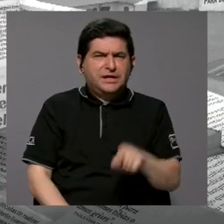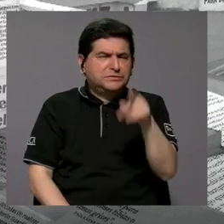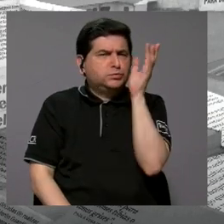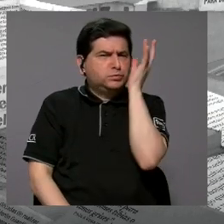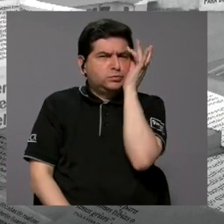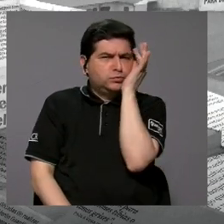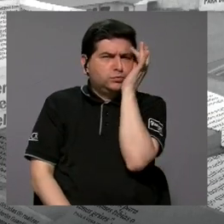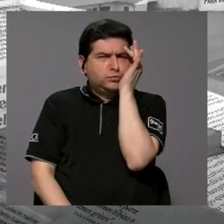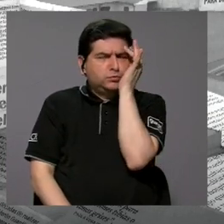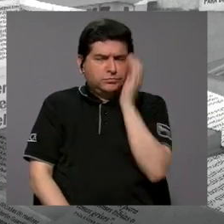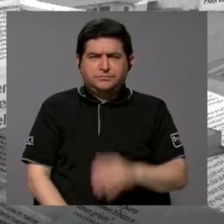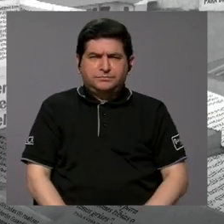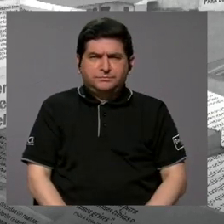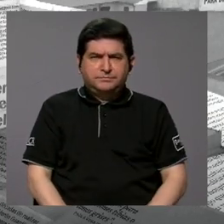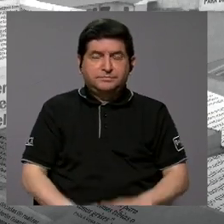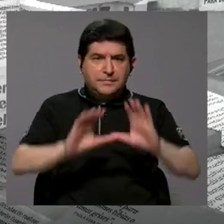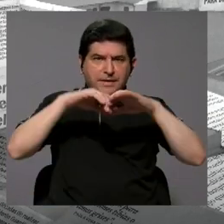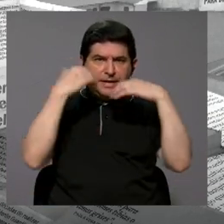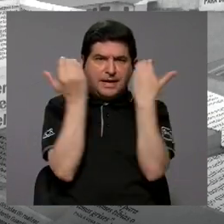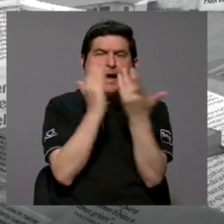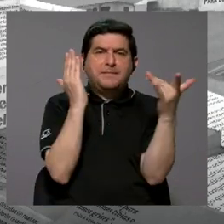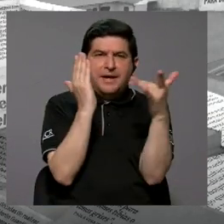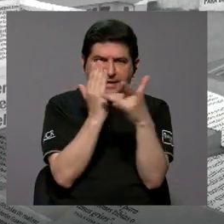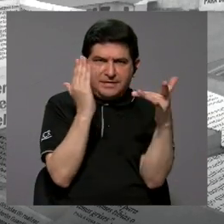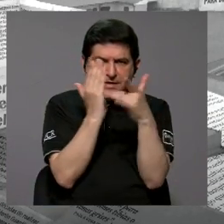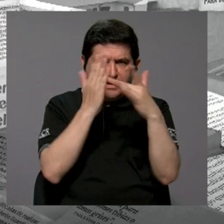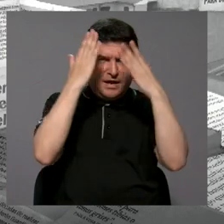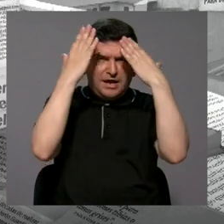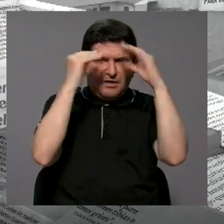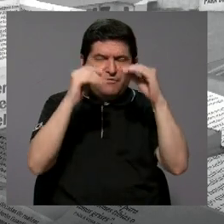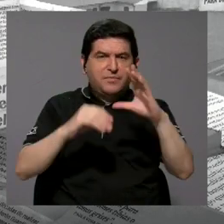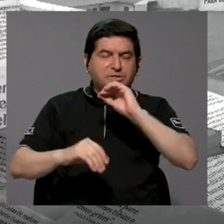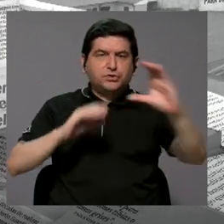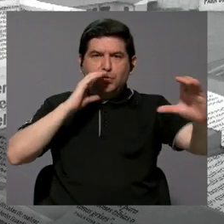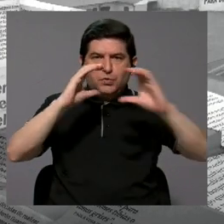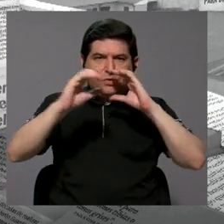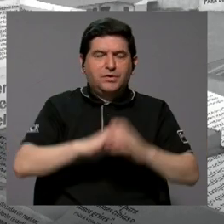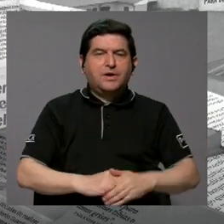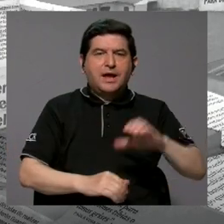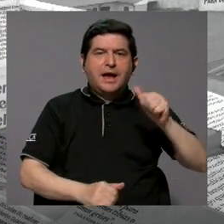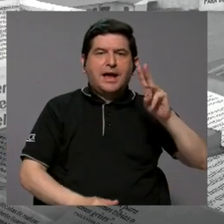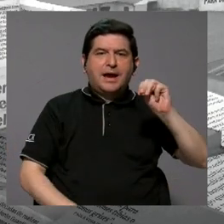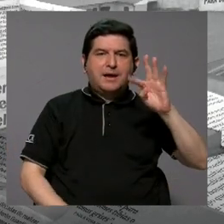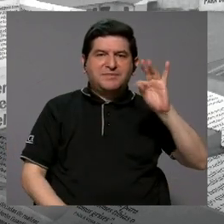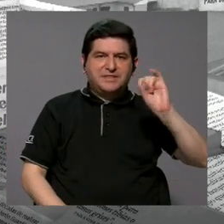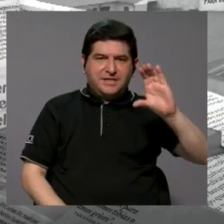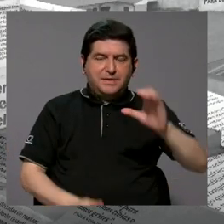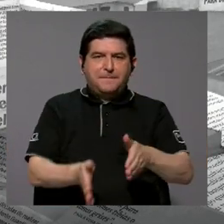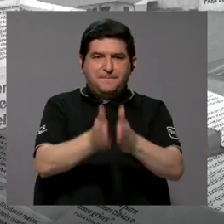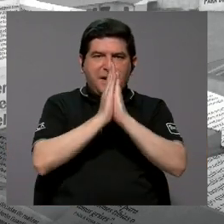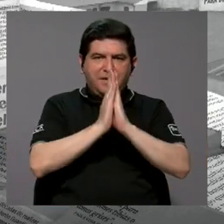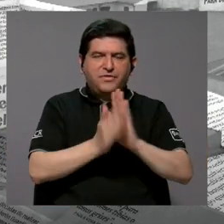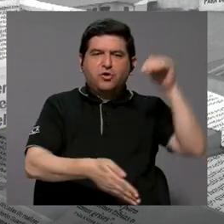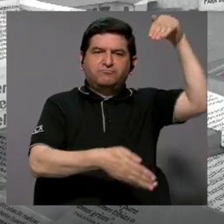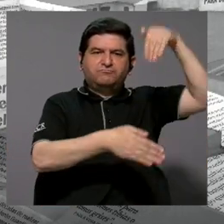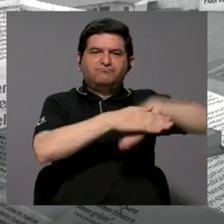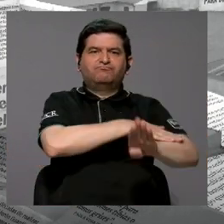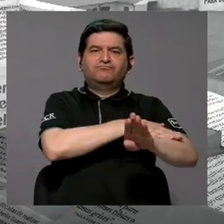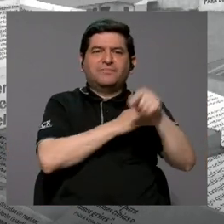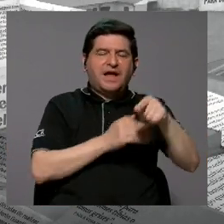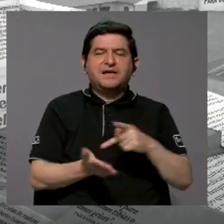una gran preocupación. La Cámara de Tecnologías de Información y Comunicación, CAMTIC, solicitó